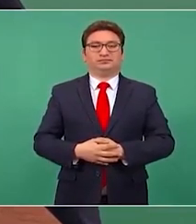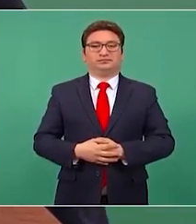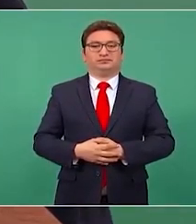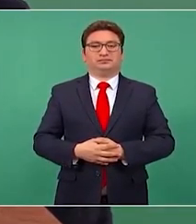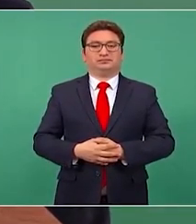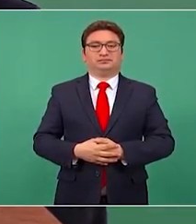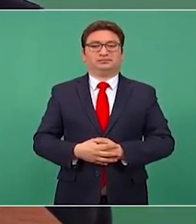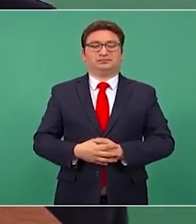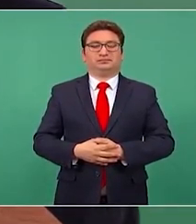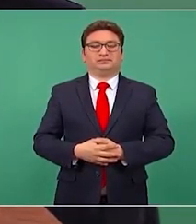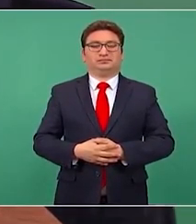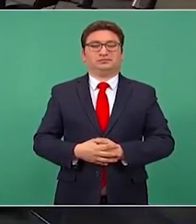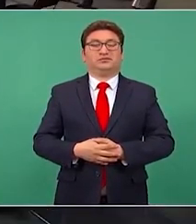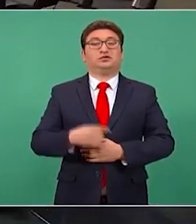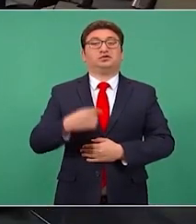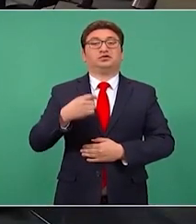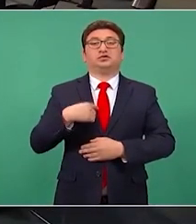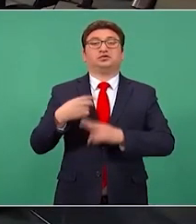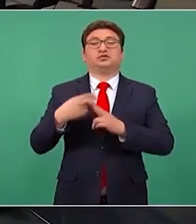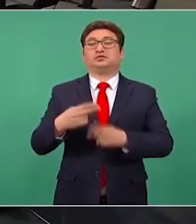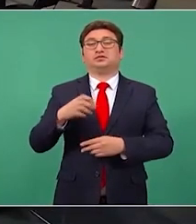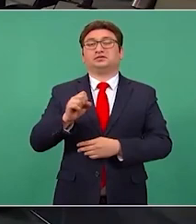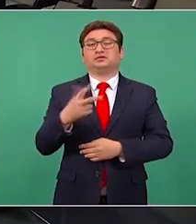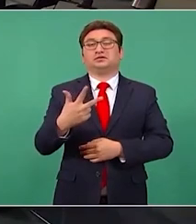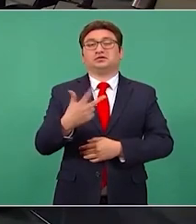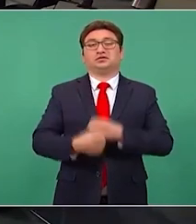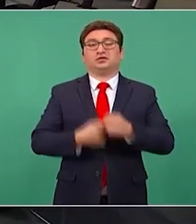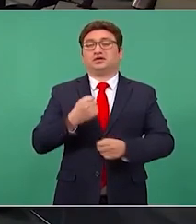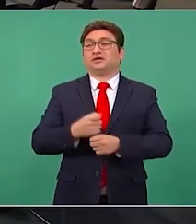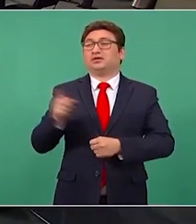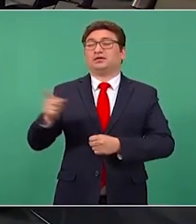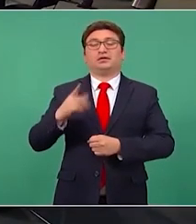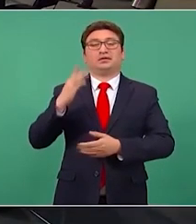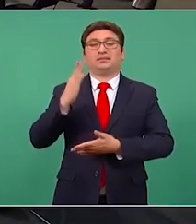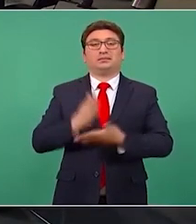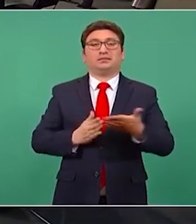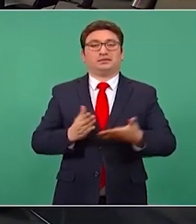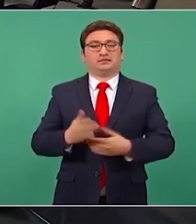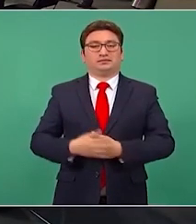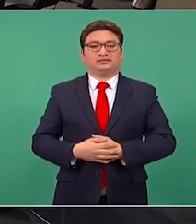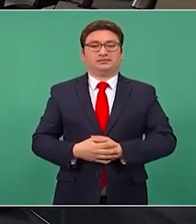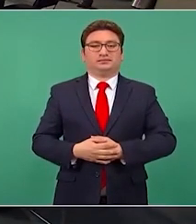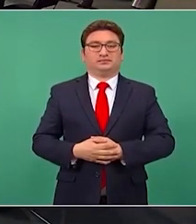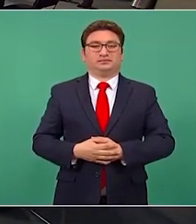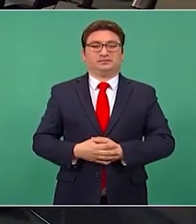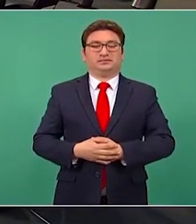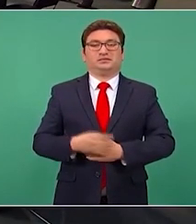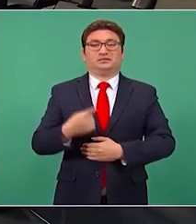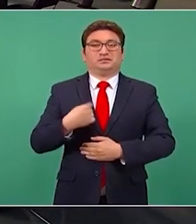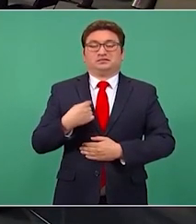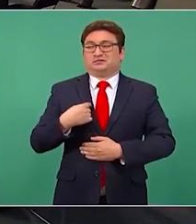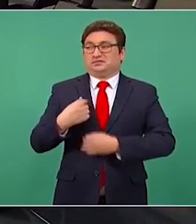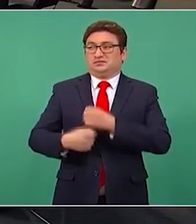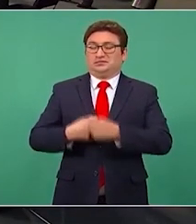Yo tengo 68, casi, tienen la mitad de mi edad.